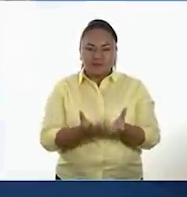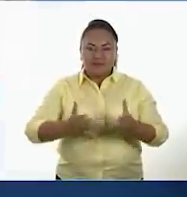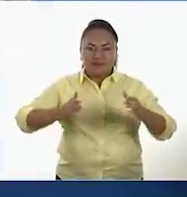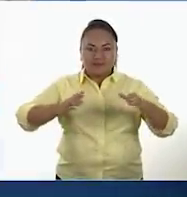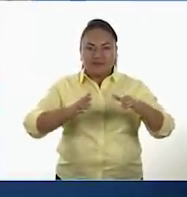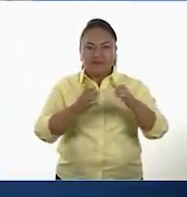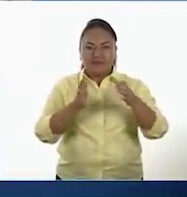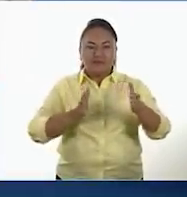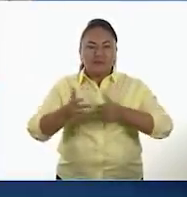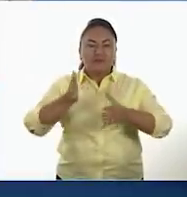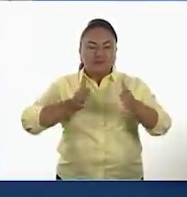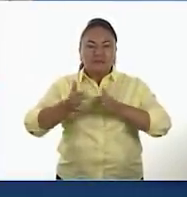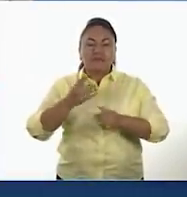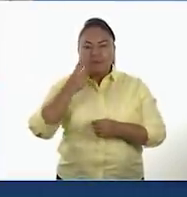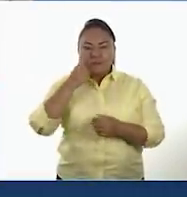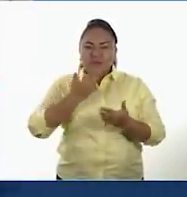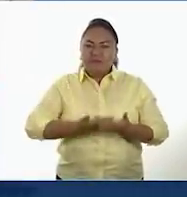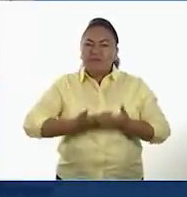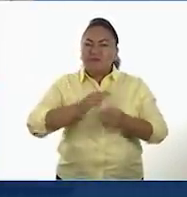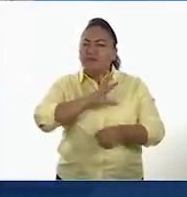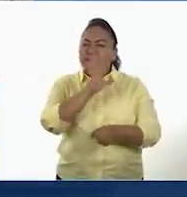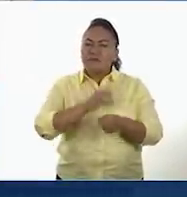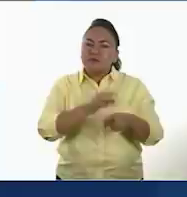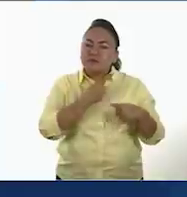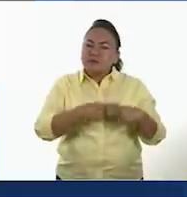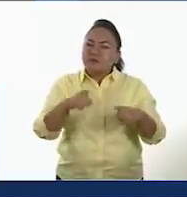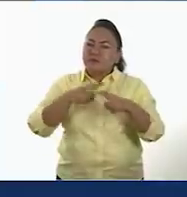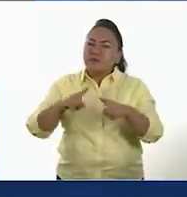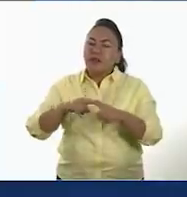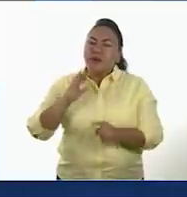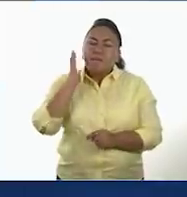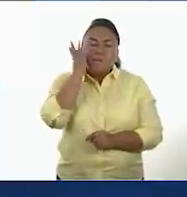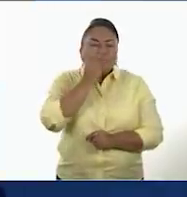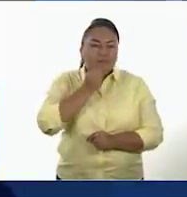destaca por su abundancia, variedad y belleza.